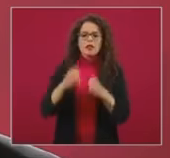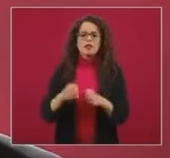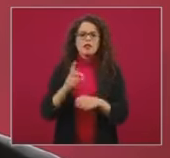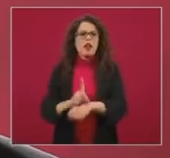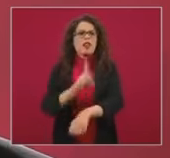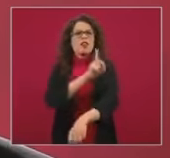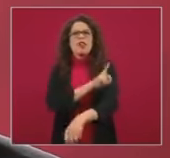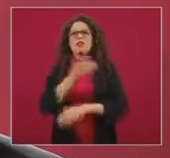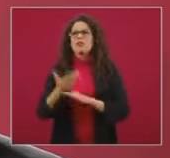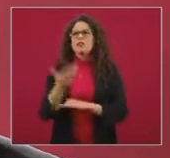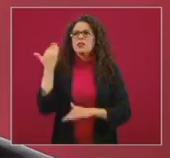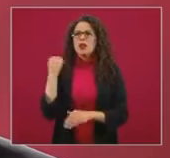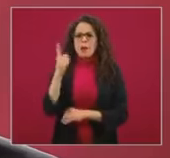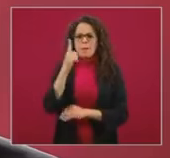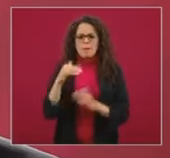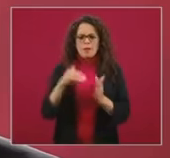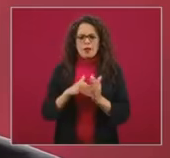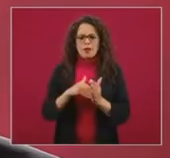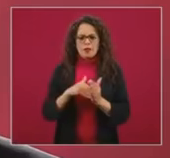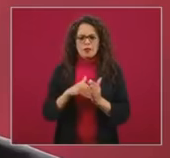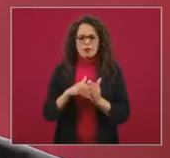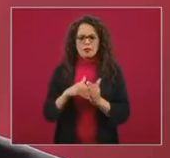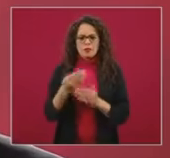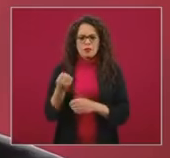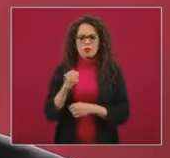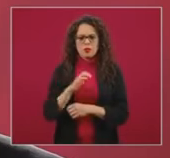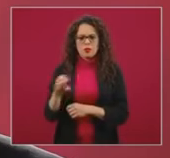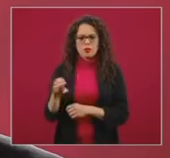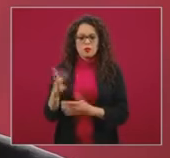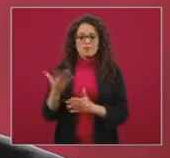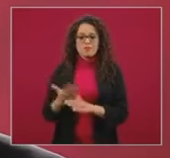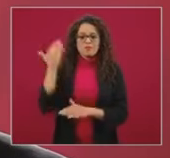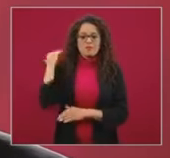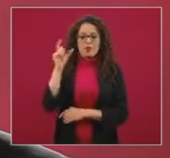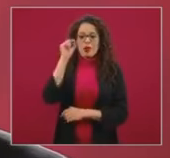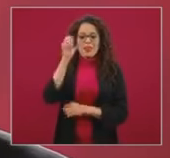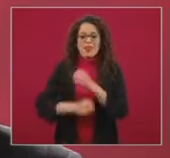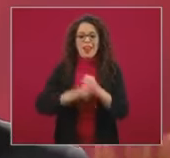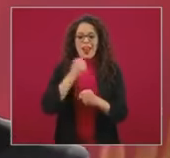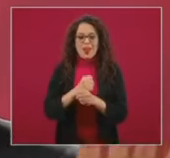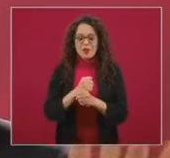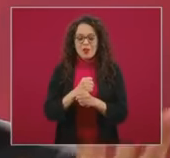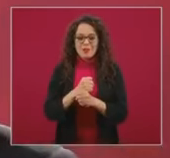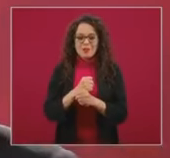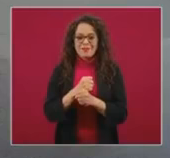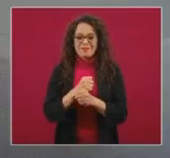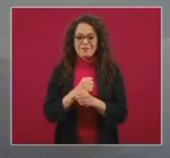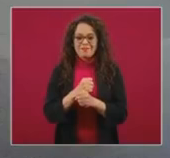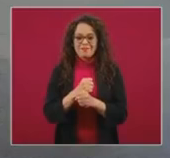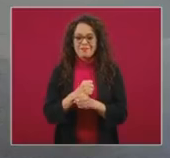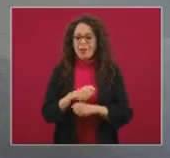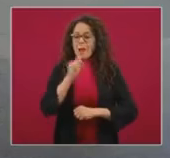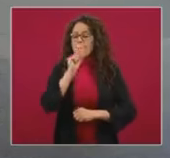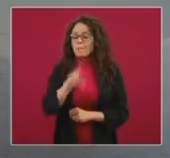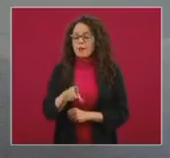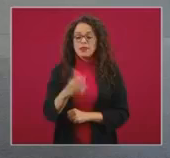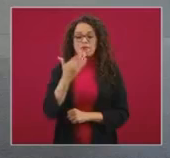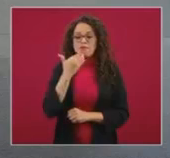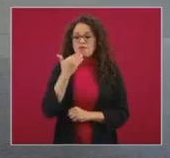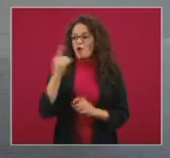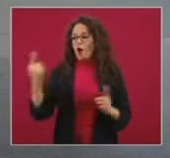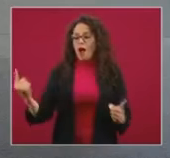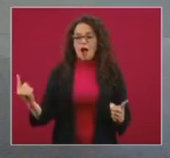digo, desde hace 20 años, tampoco estaban integradas en esto.